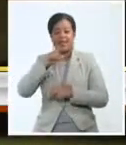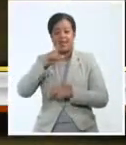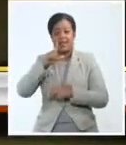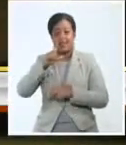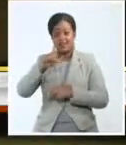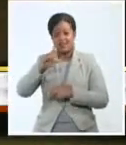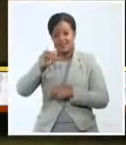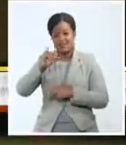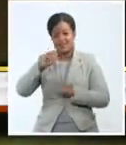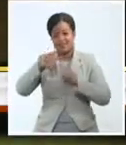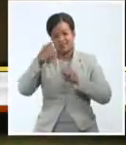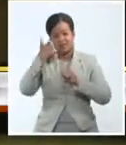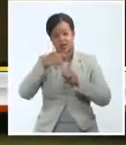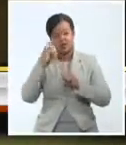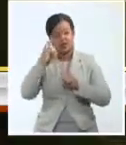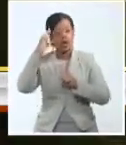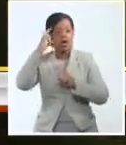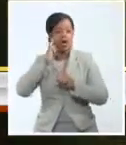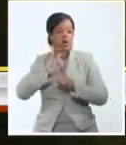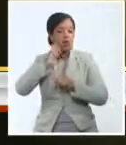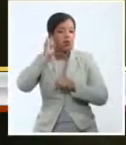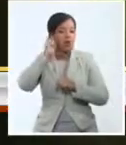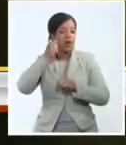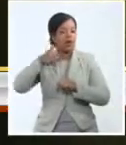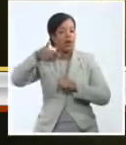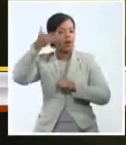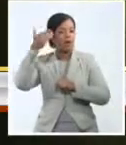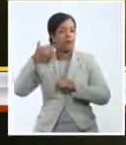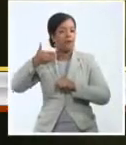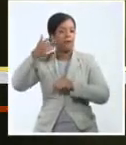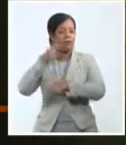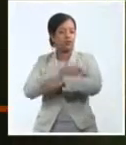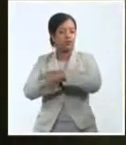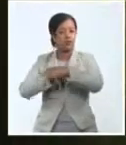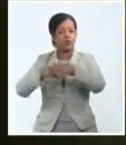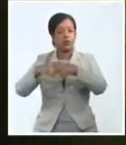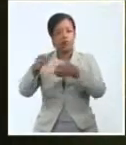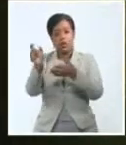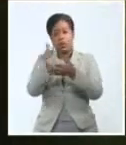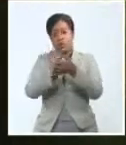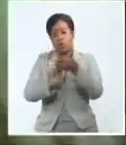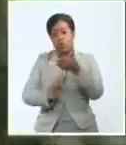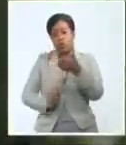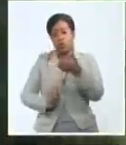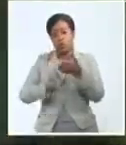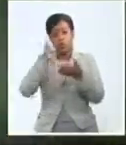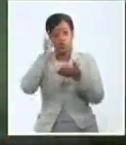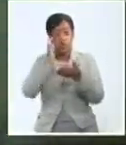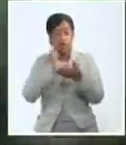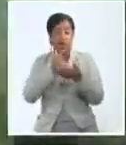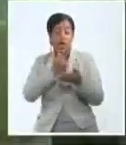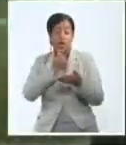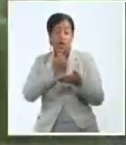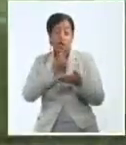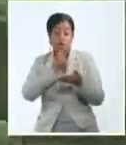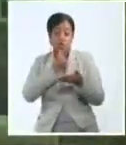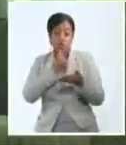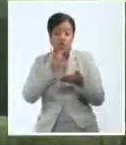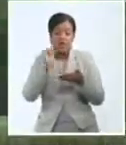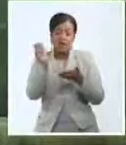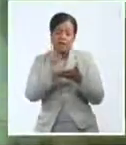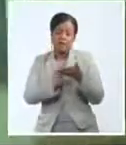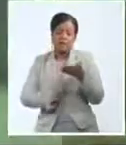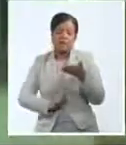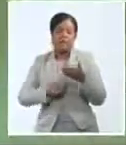descubre esencias del pasado y el presente en las páginas de un diario. La anciana en el acto de última voluntad solo pide esparcir